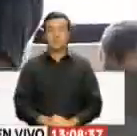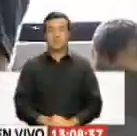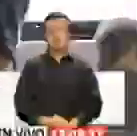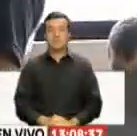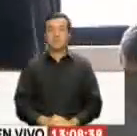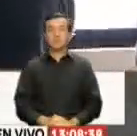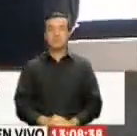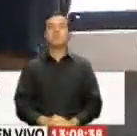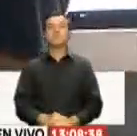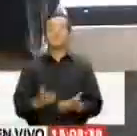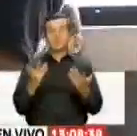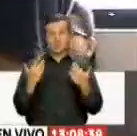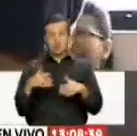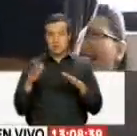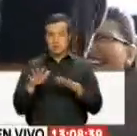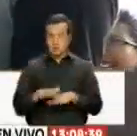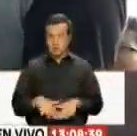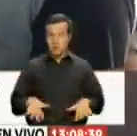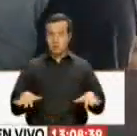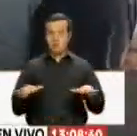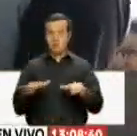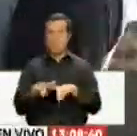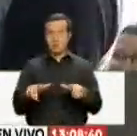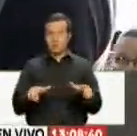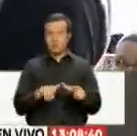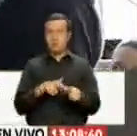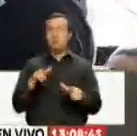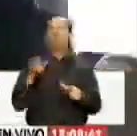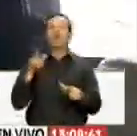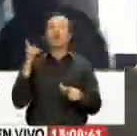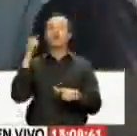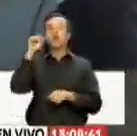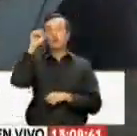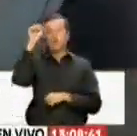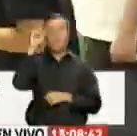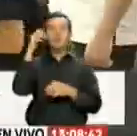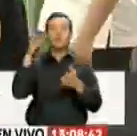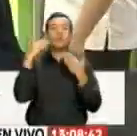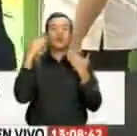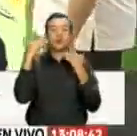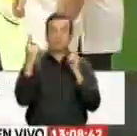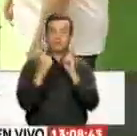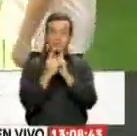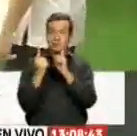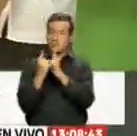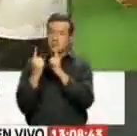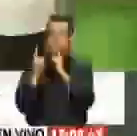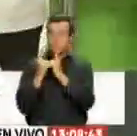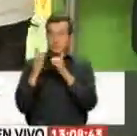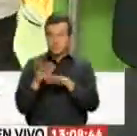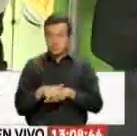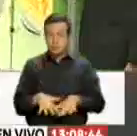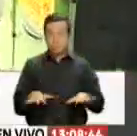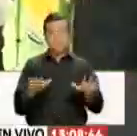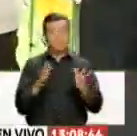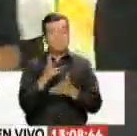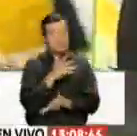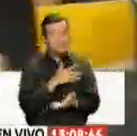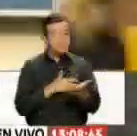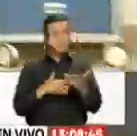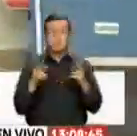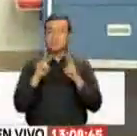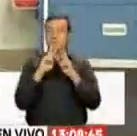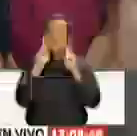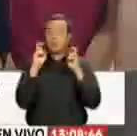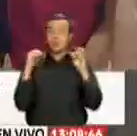Luego de un recorrido que realizó por las instalaciones de Solca en Guayaquil, se reunió con representantes de esta casa asistencial para tratar